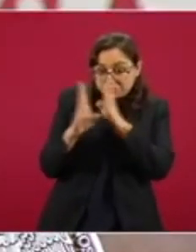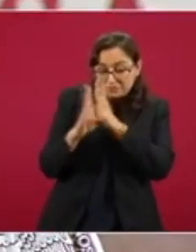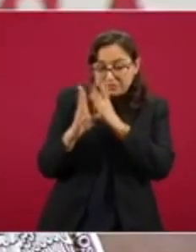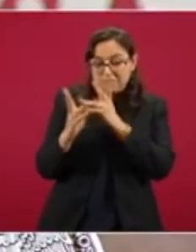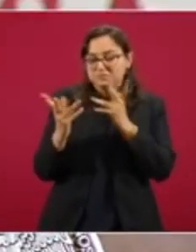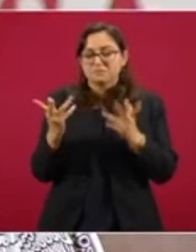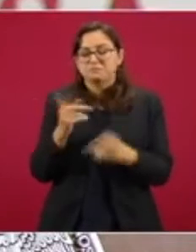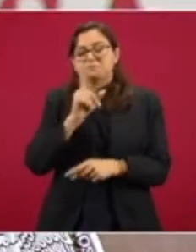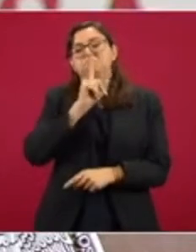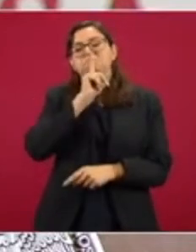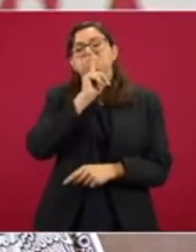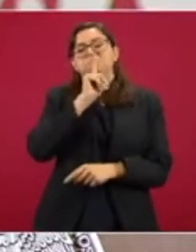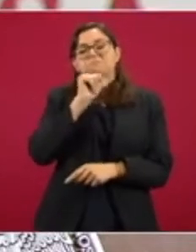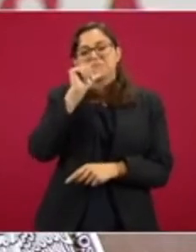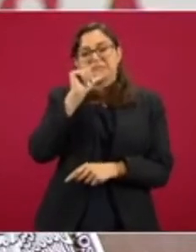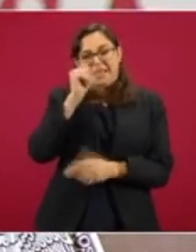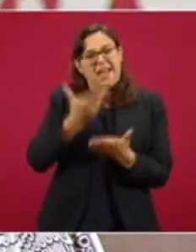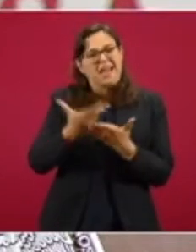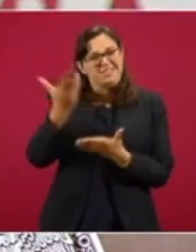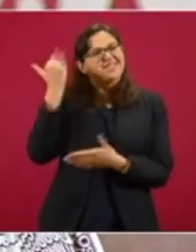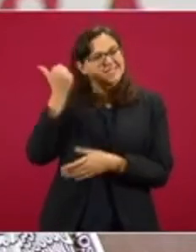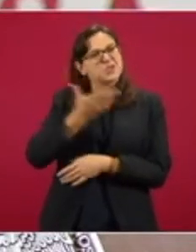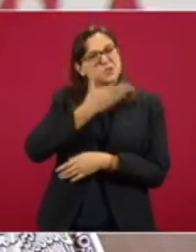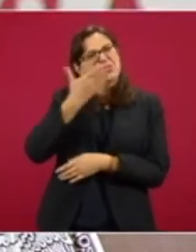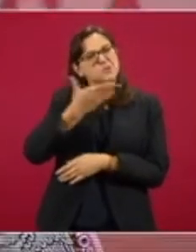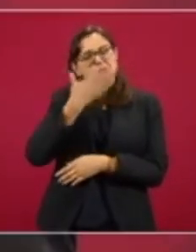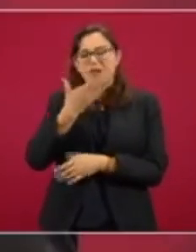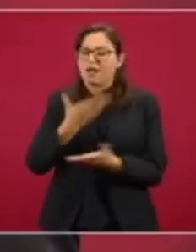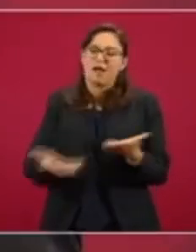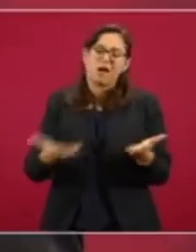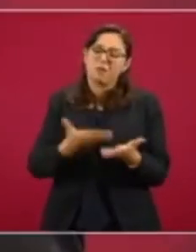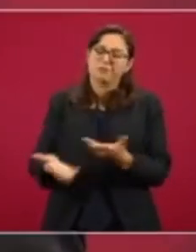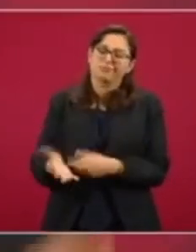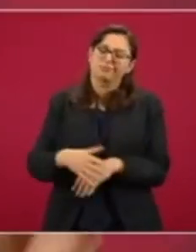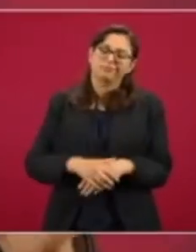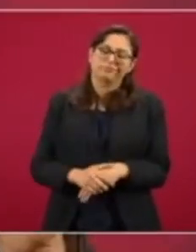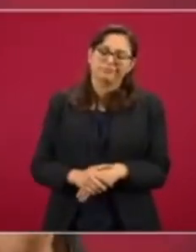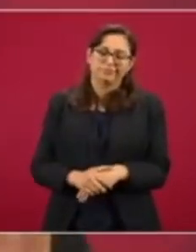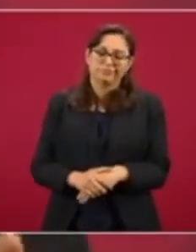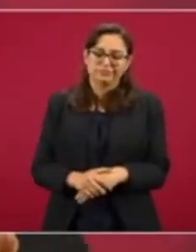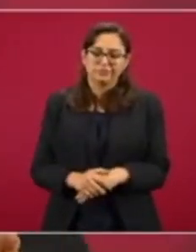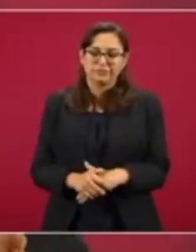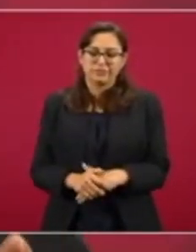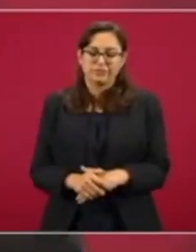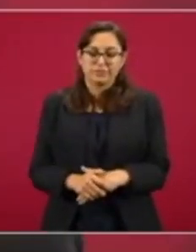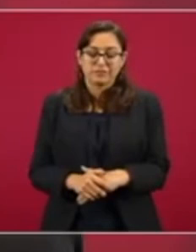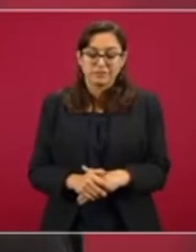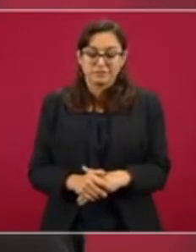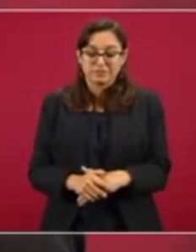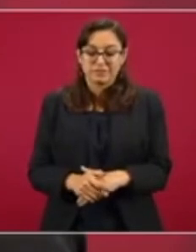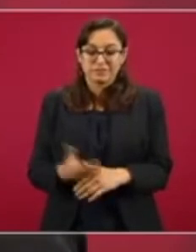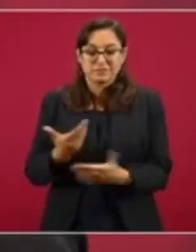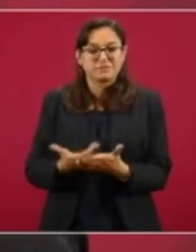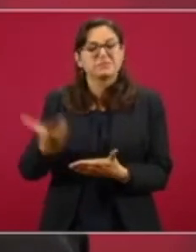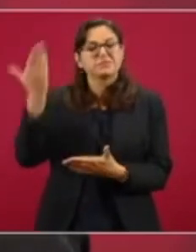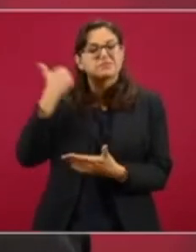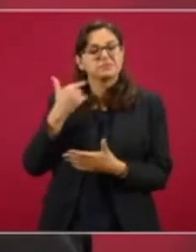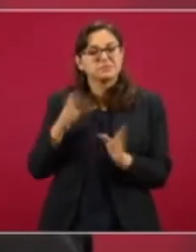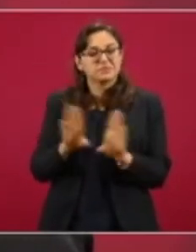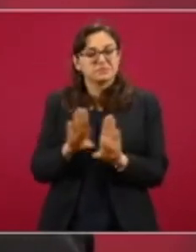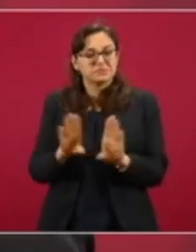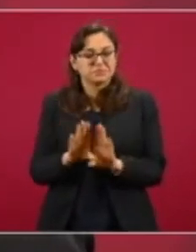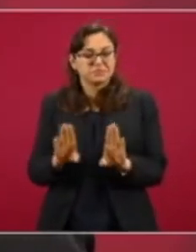como era antes de que había